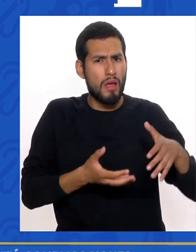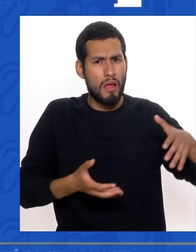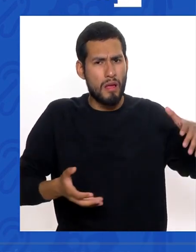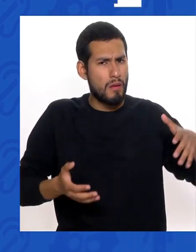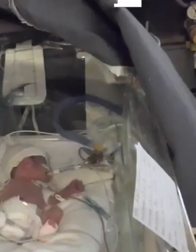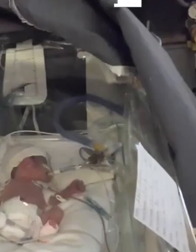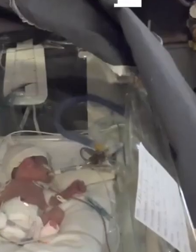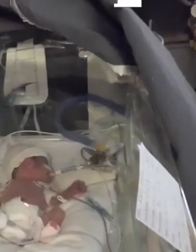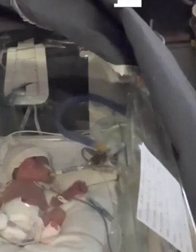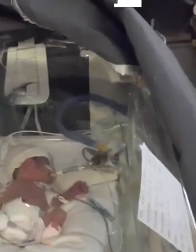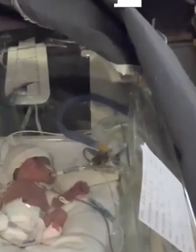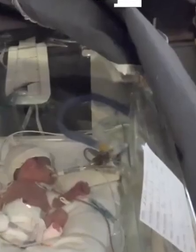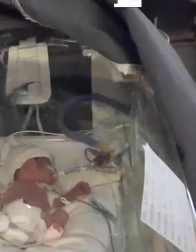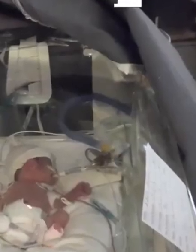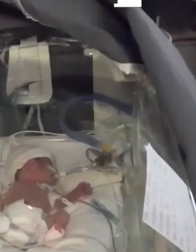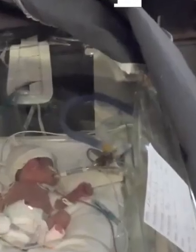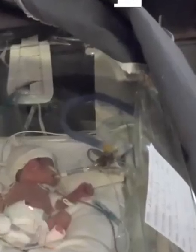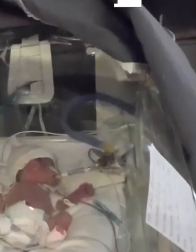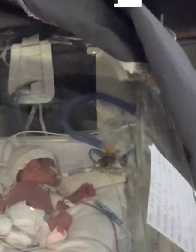crecimiento